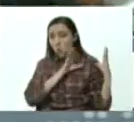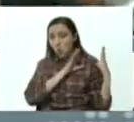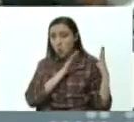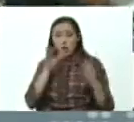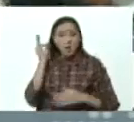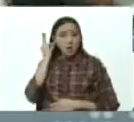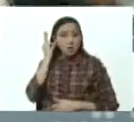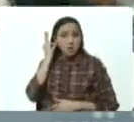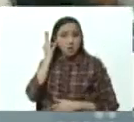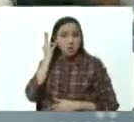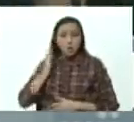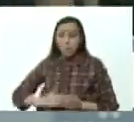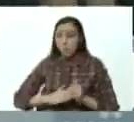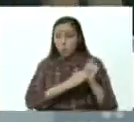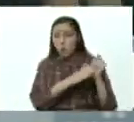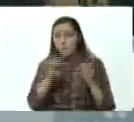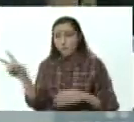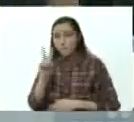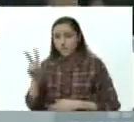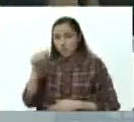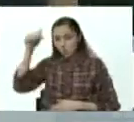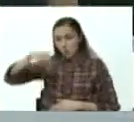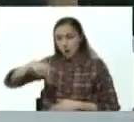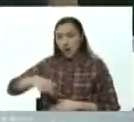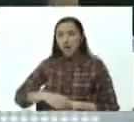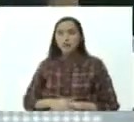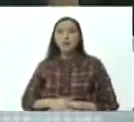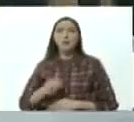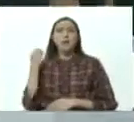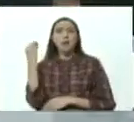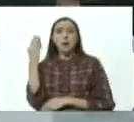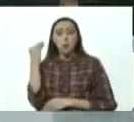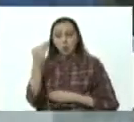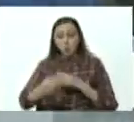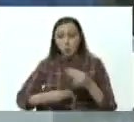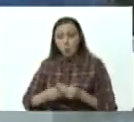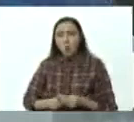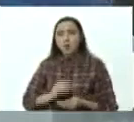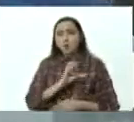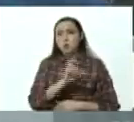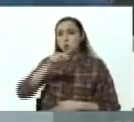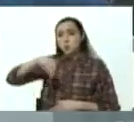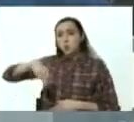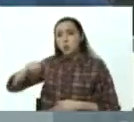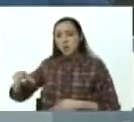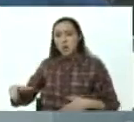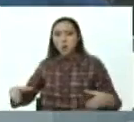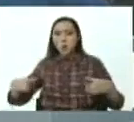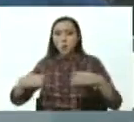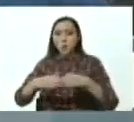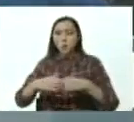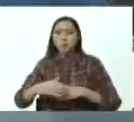venezolana en este Consejo Nacional Electoral que está